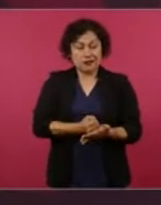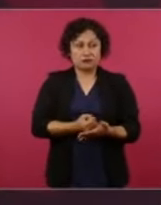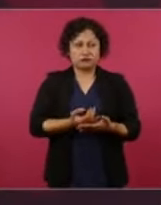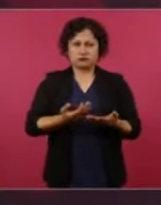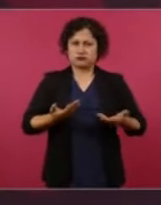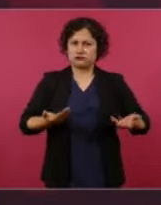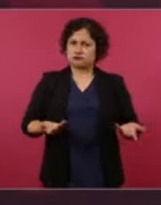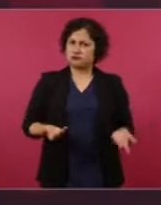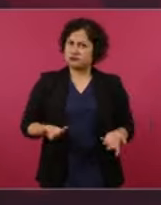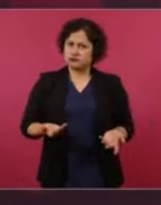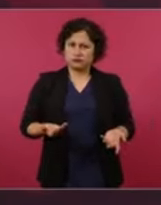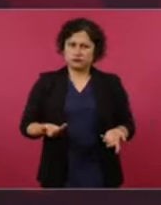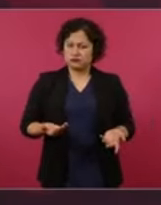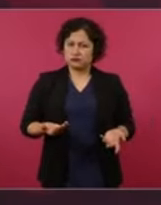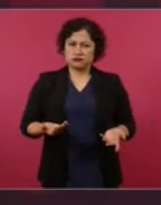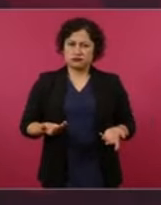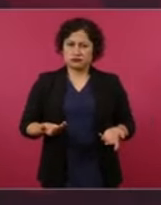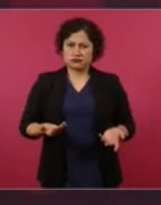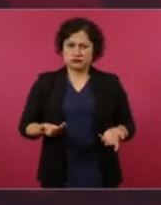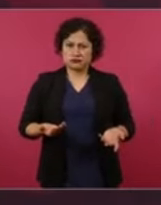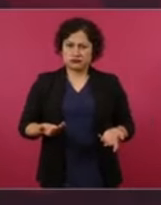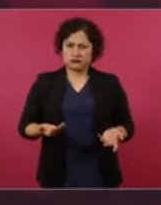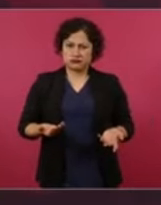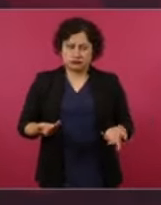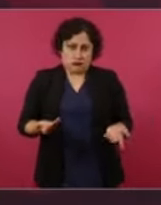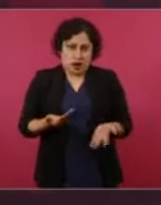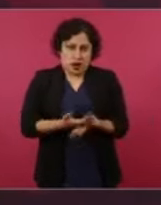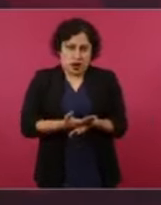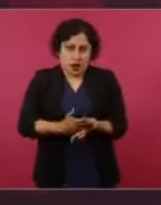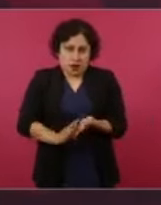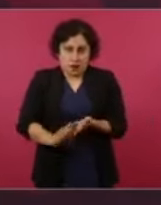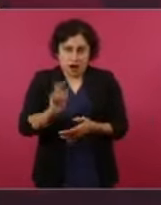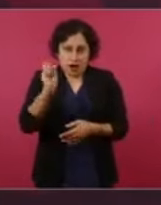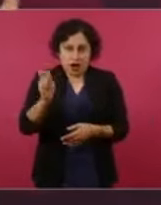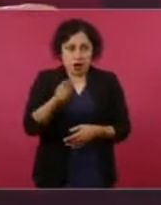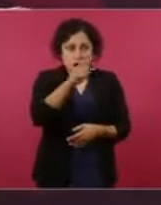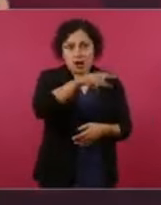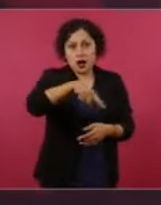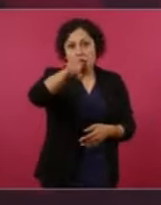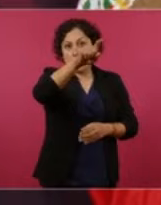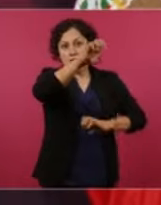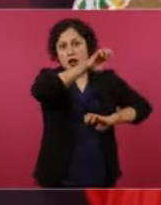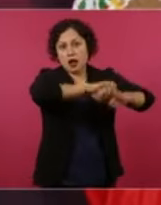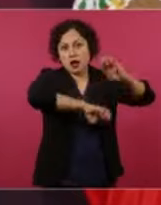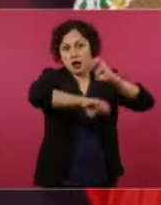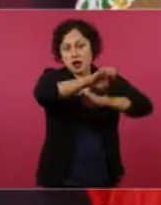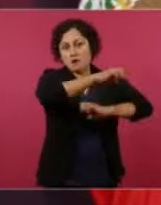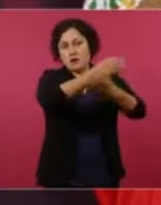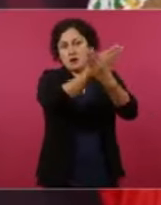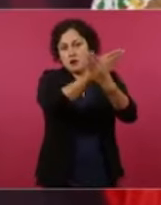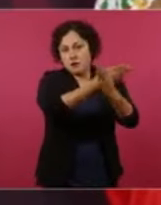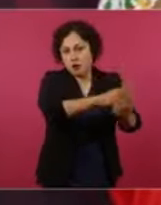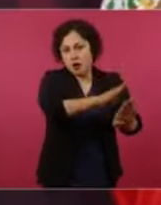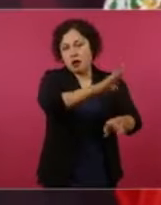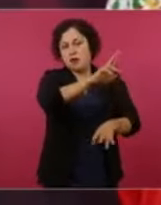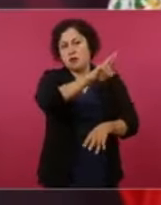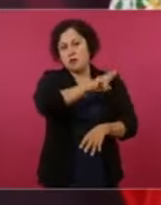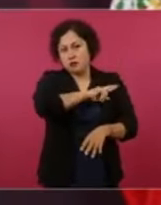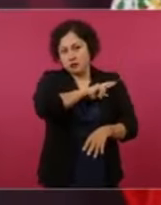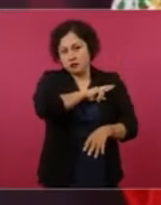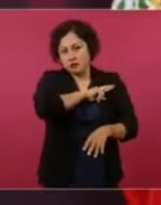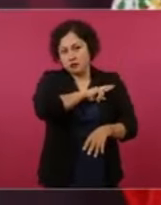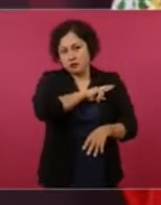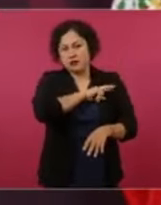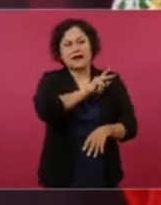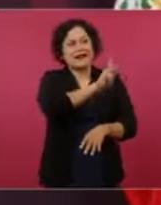que la banca privada, como las empresas eléctricas